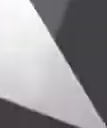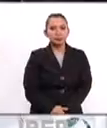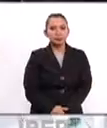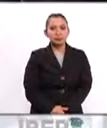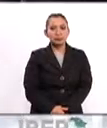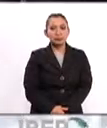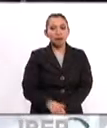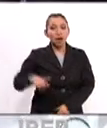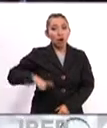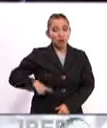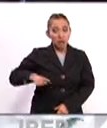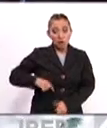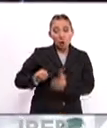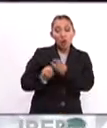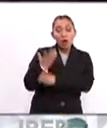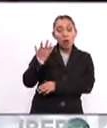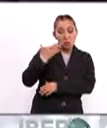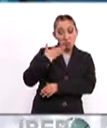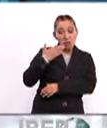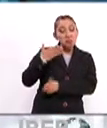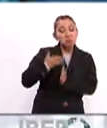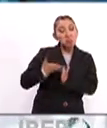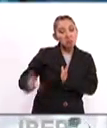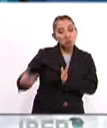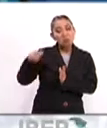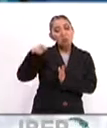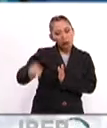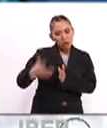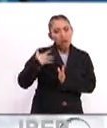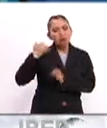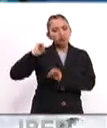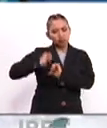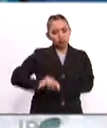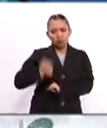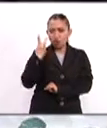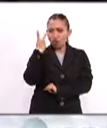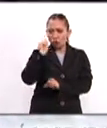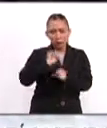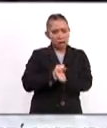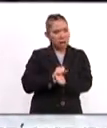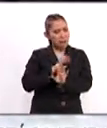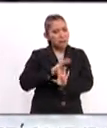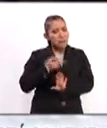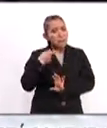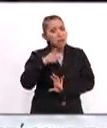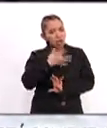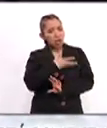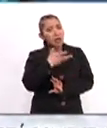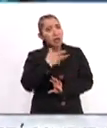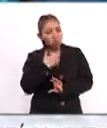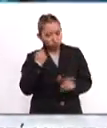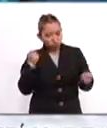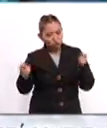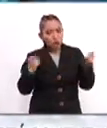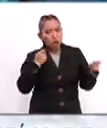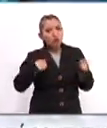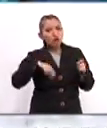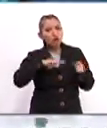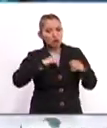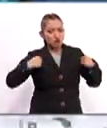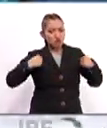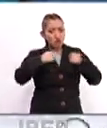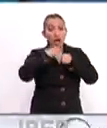La administración entrante ha estado muy bien. Han estado en el poder por menos de dos semanas. Tenemos que controlar nuestra